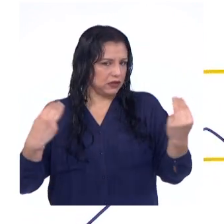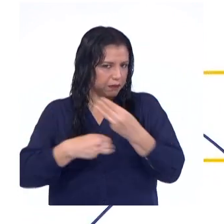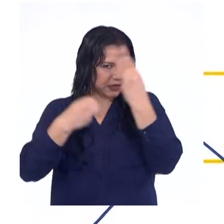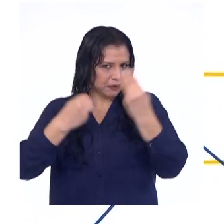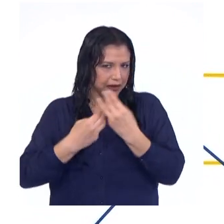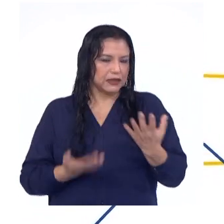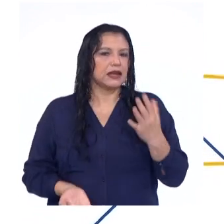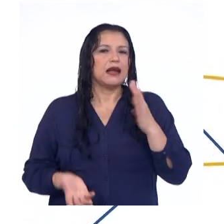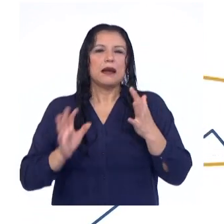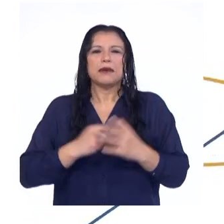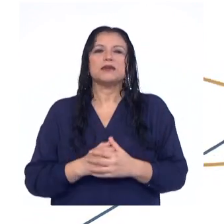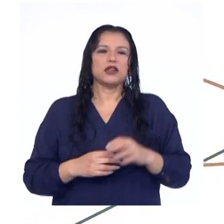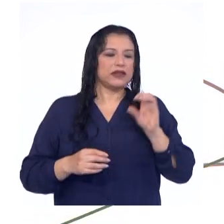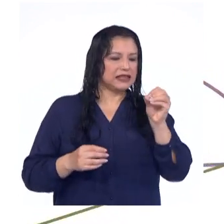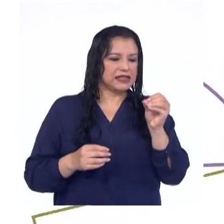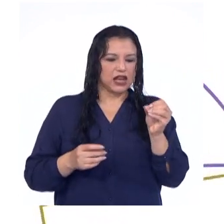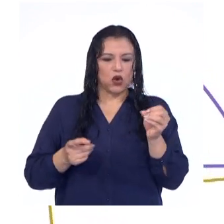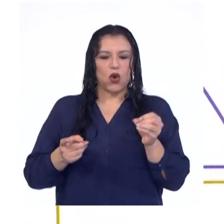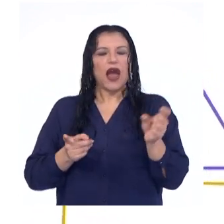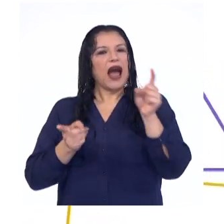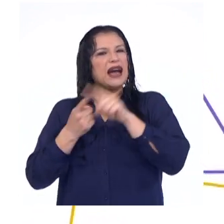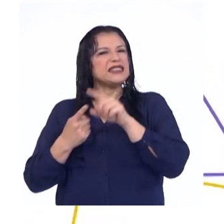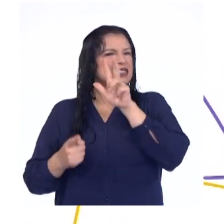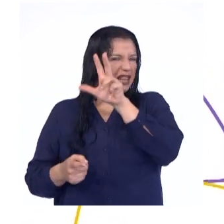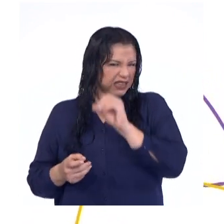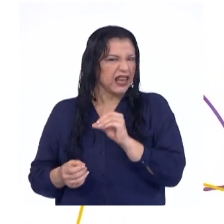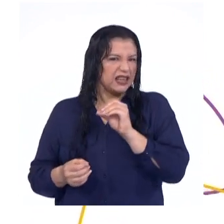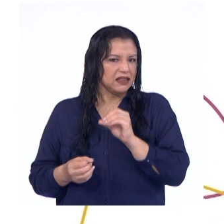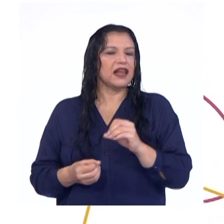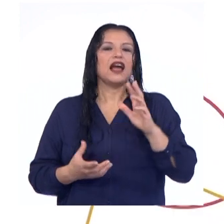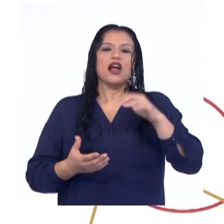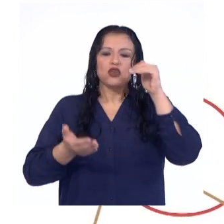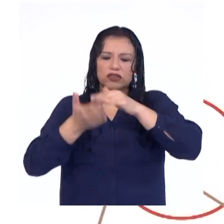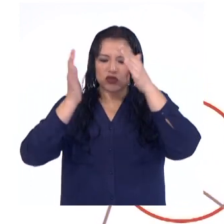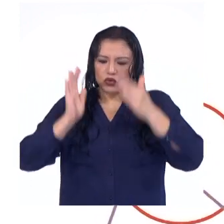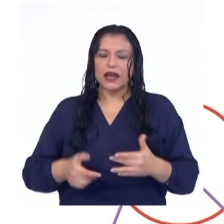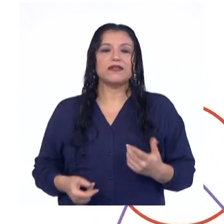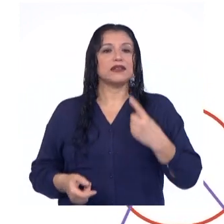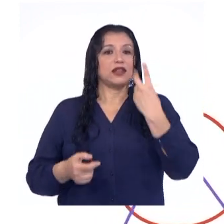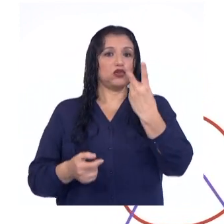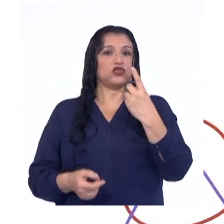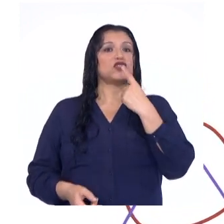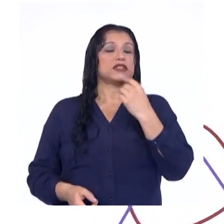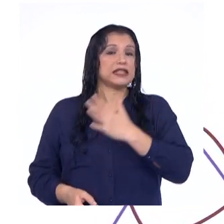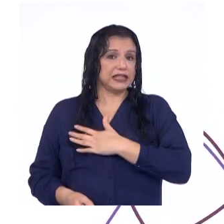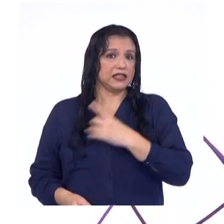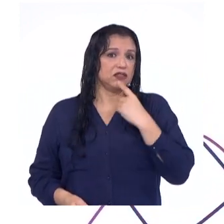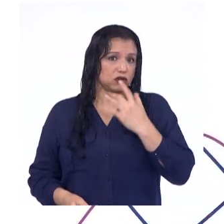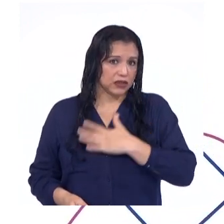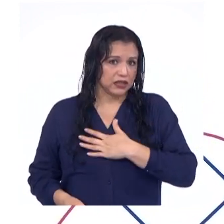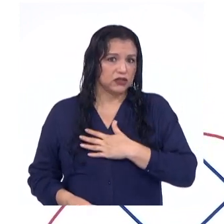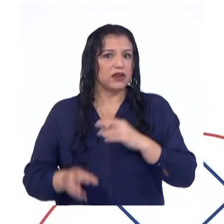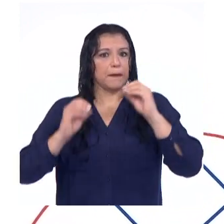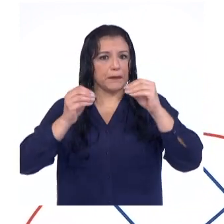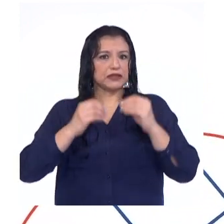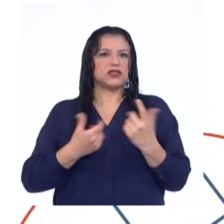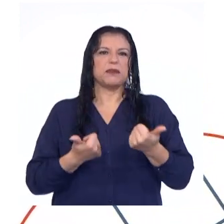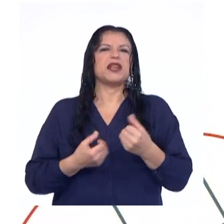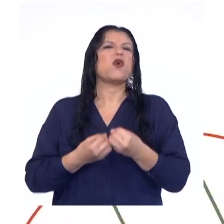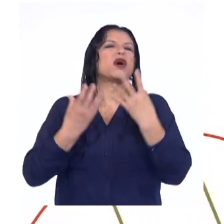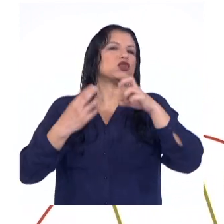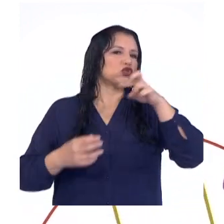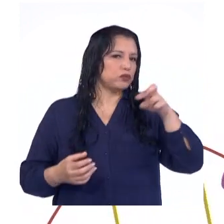En una escala de 0 al 30, los estudiantes de los dos quintos de secundaria le han puesto los siguientes